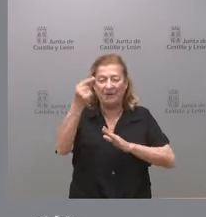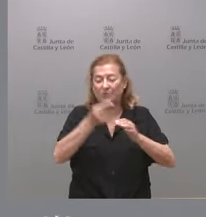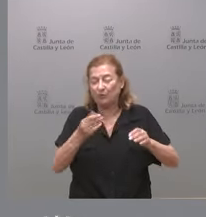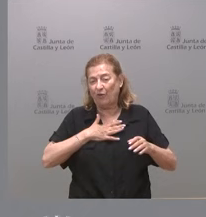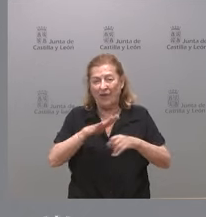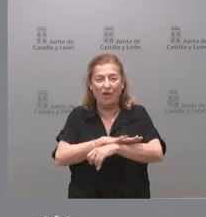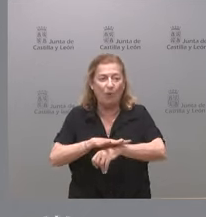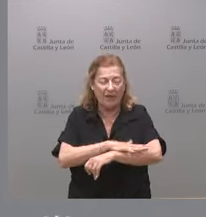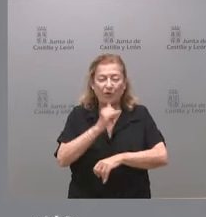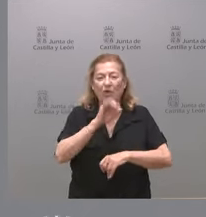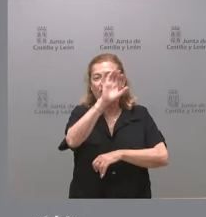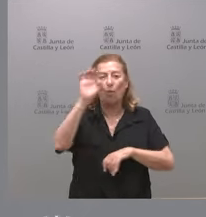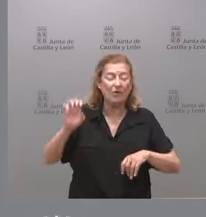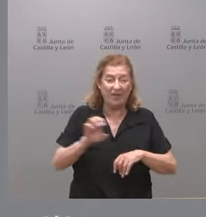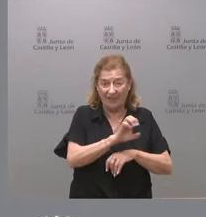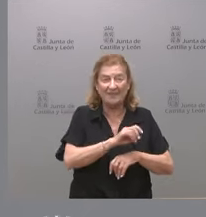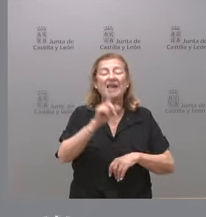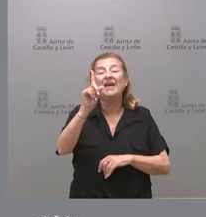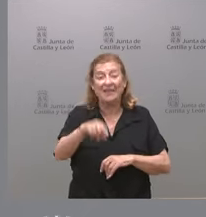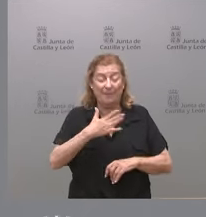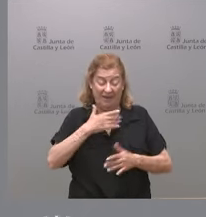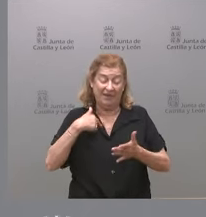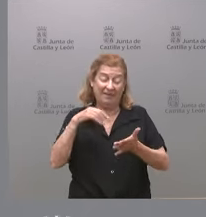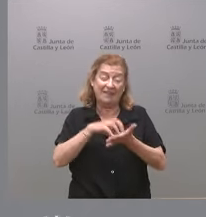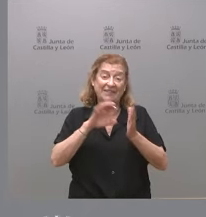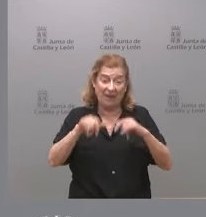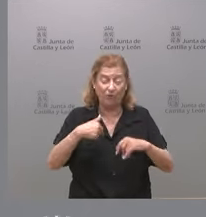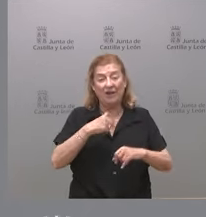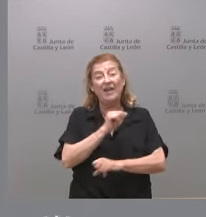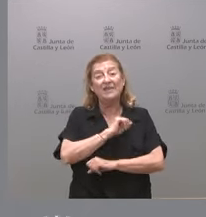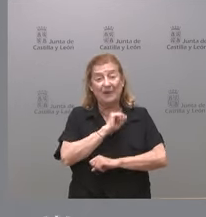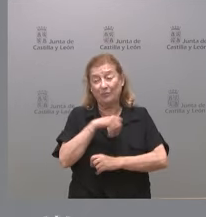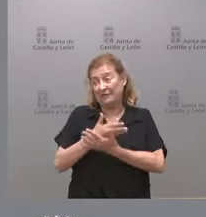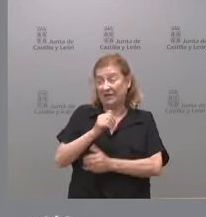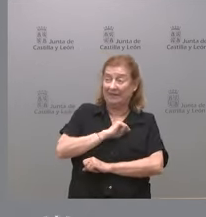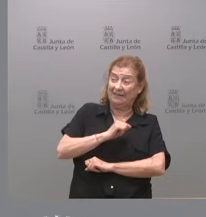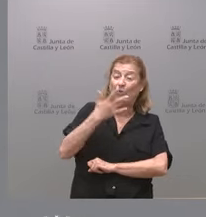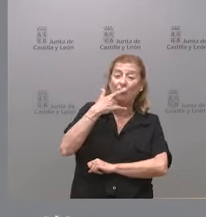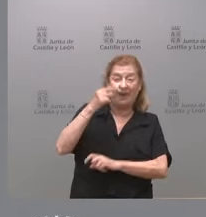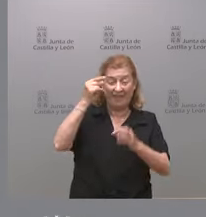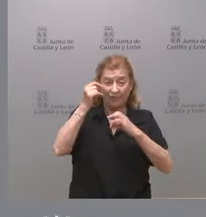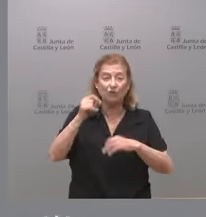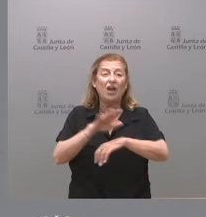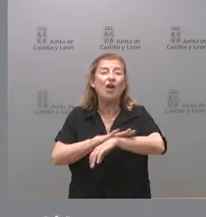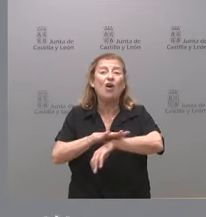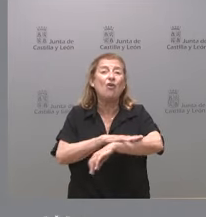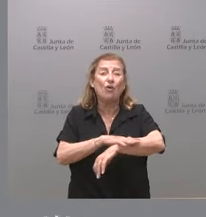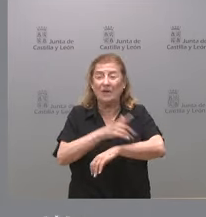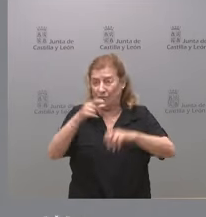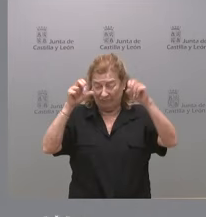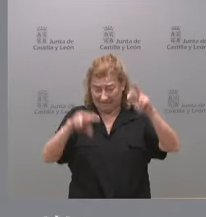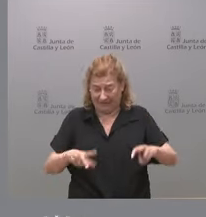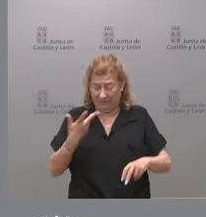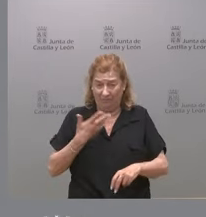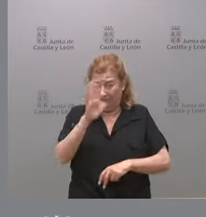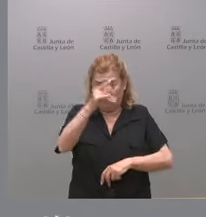y de las comunidades autónomas también el de Castilla y León que esperamos a conocer esos datos el del gobierno incluso no llegó ni a presentar presupuestos como ustedes